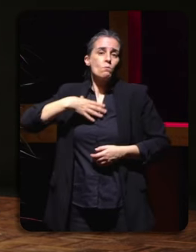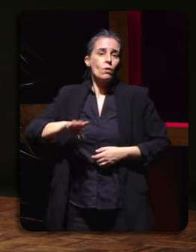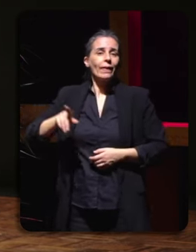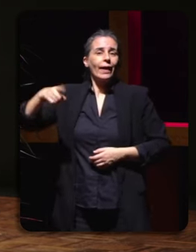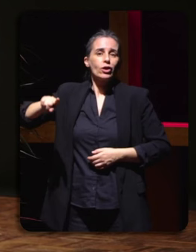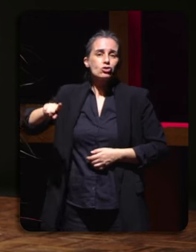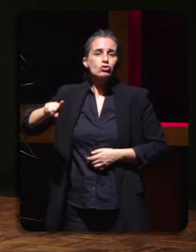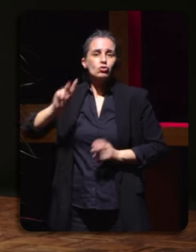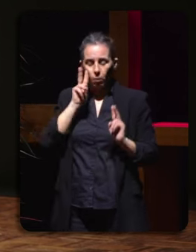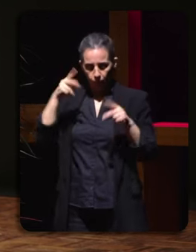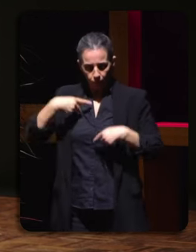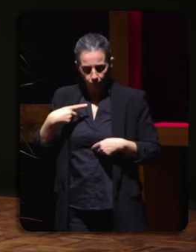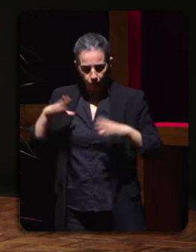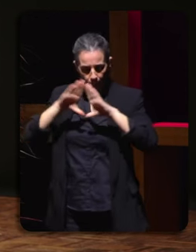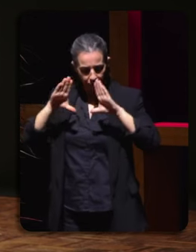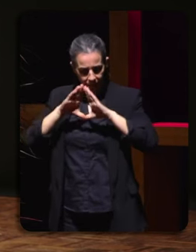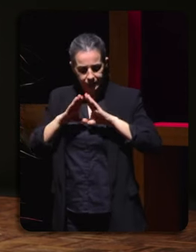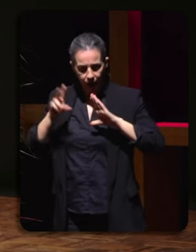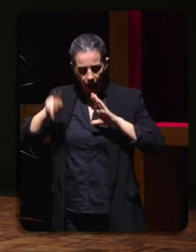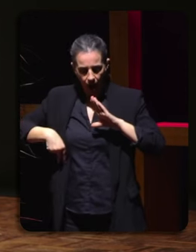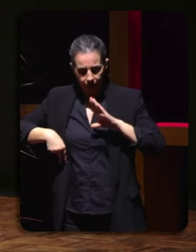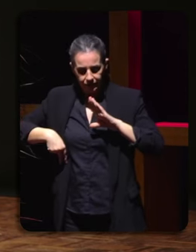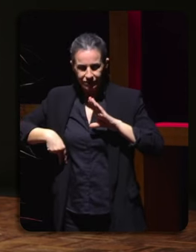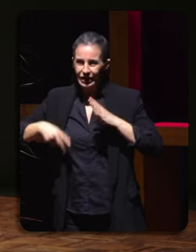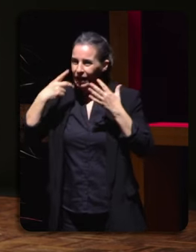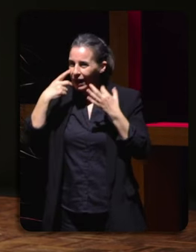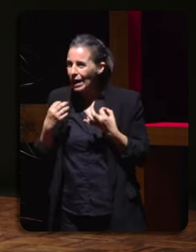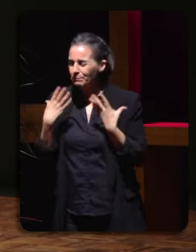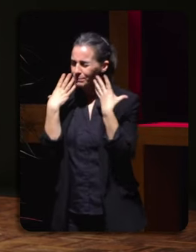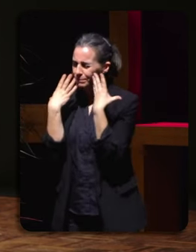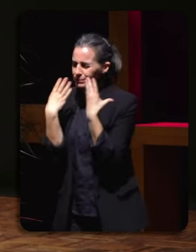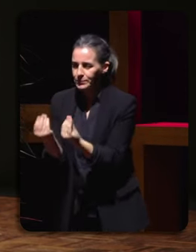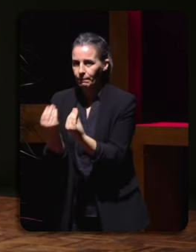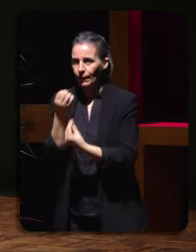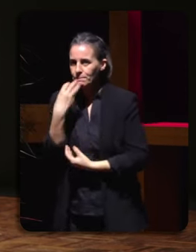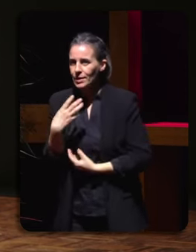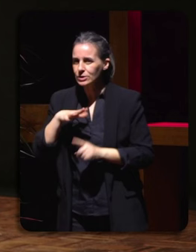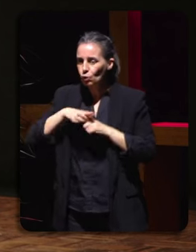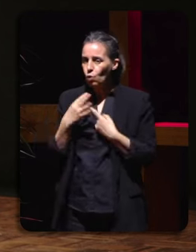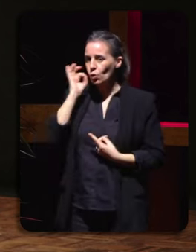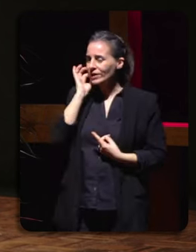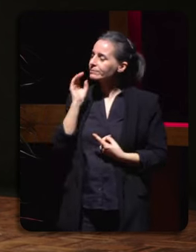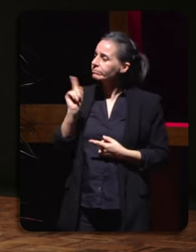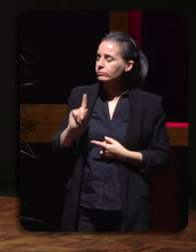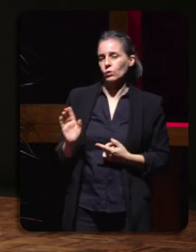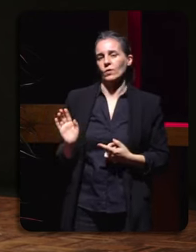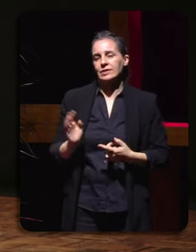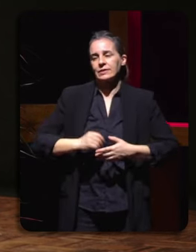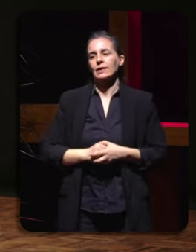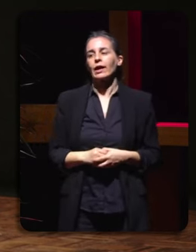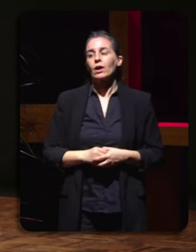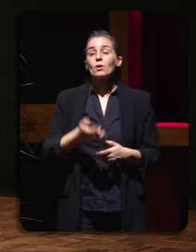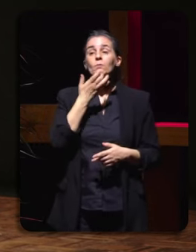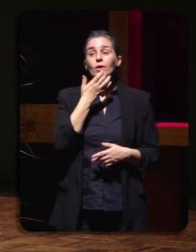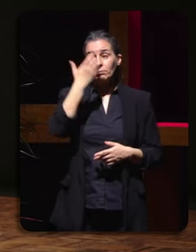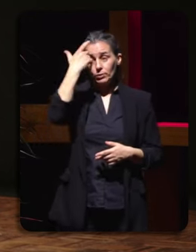feministas eu creo que nunca van a entender exactamente o que pasamos as mulleres por